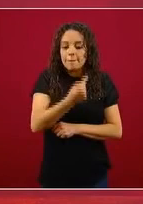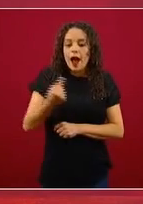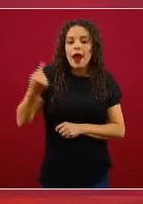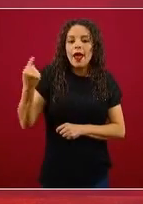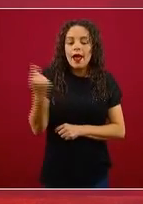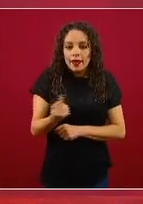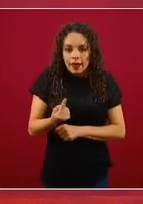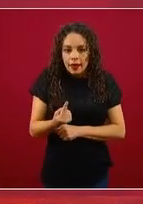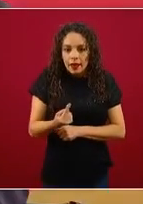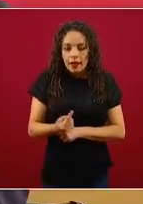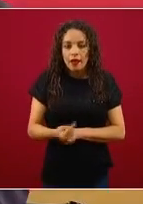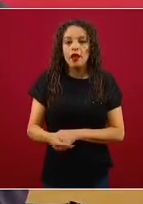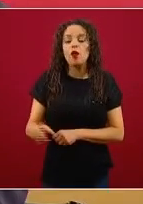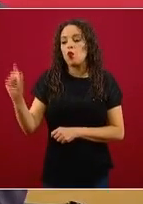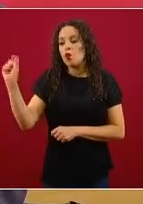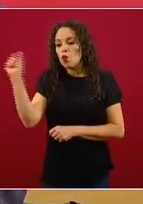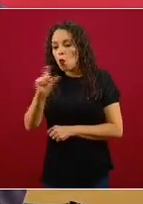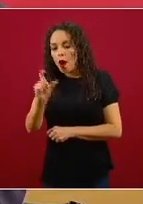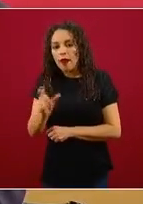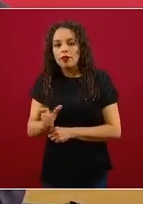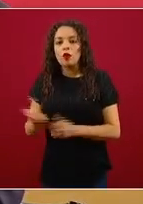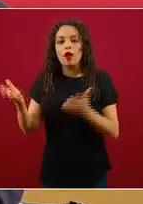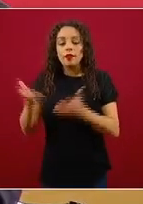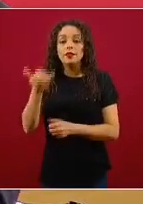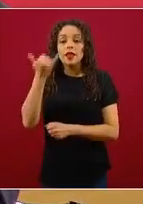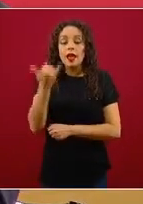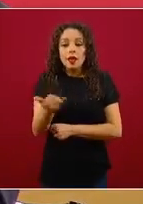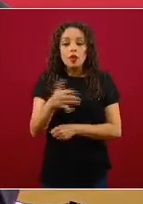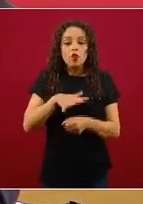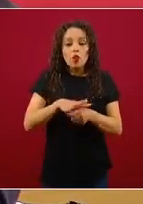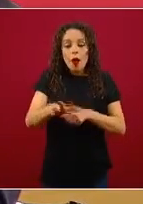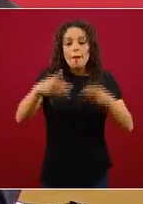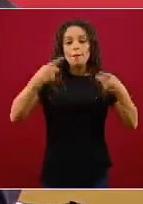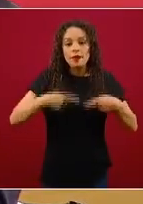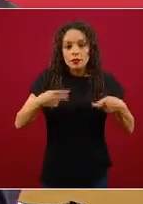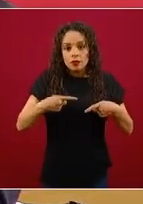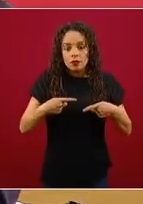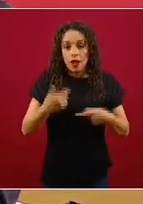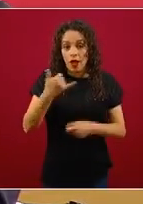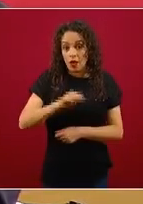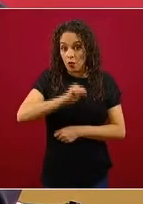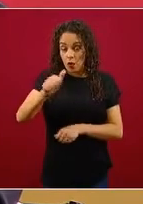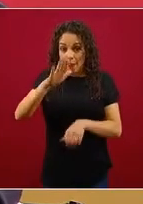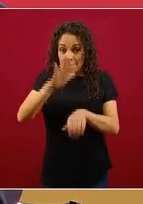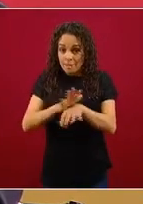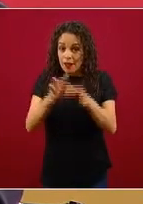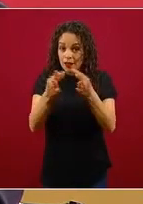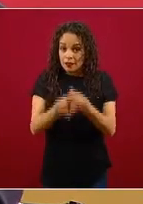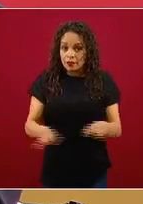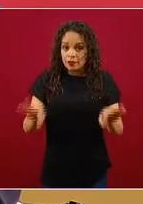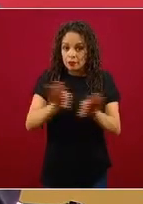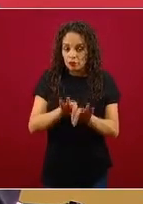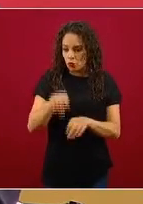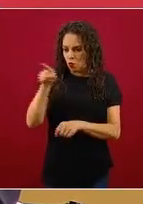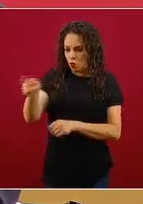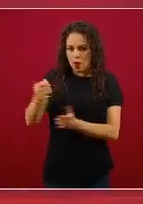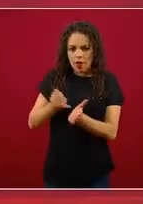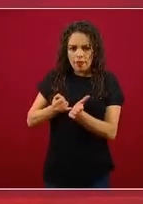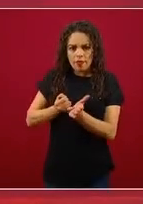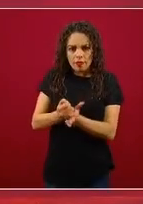momento, a qué personas, y lo más importante, qué decisión deriva de la prueba.